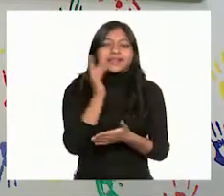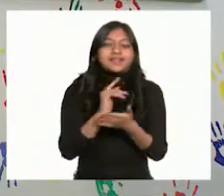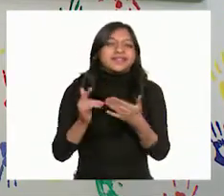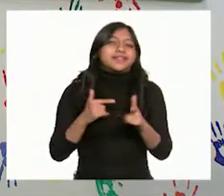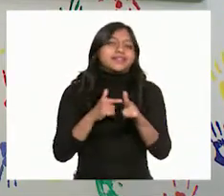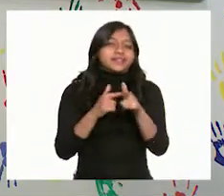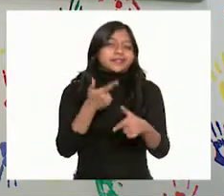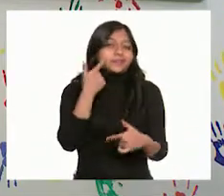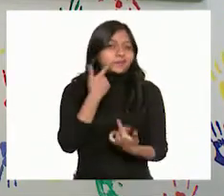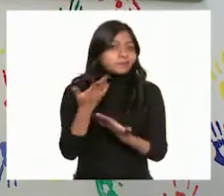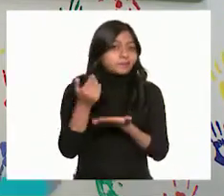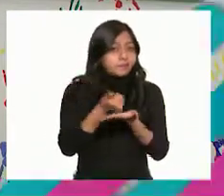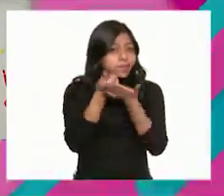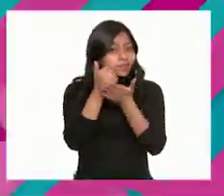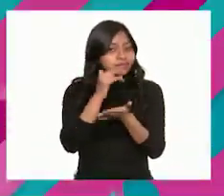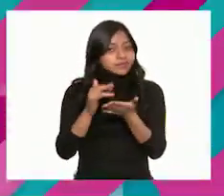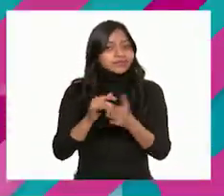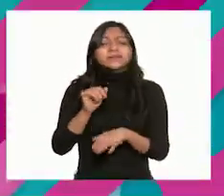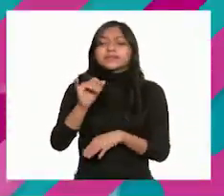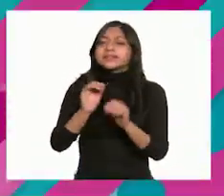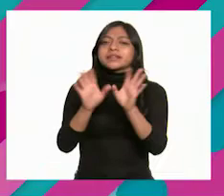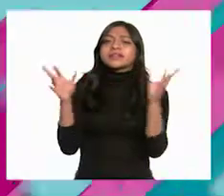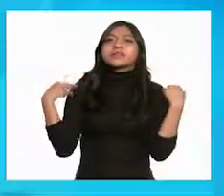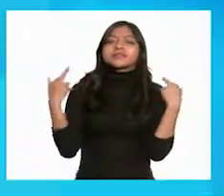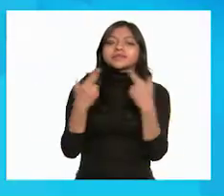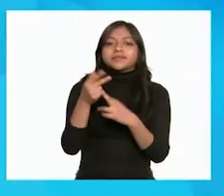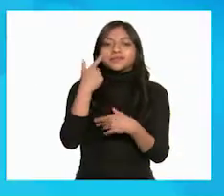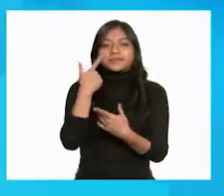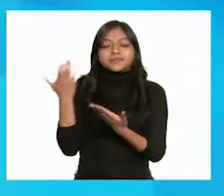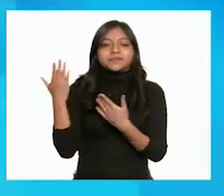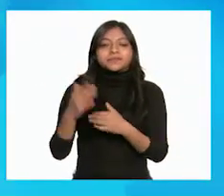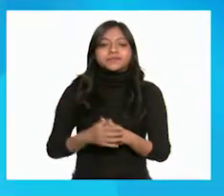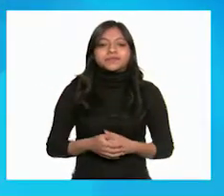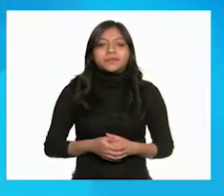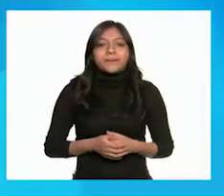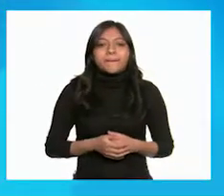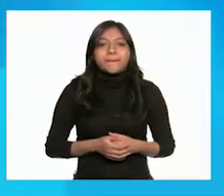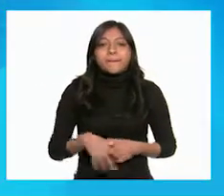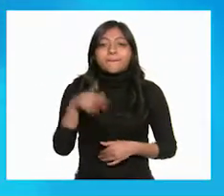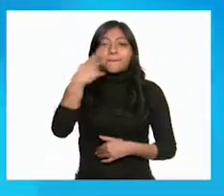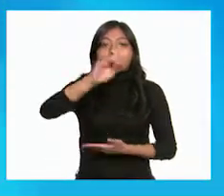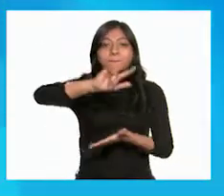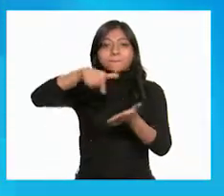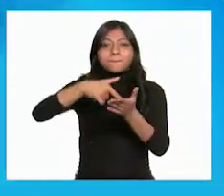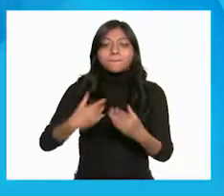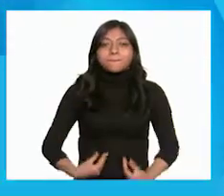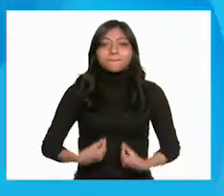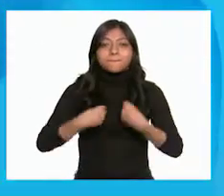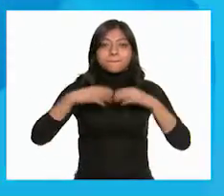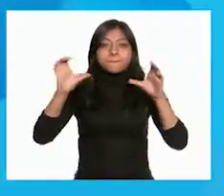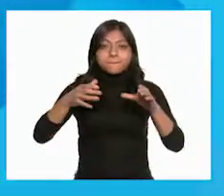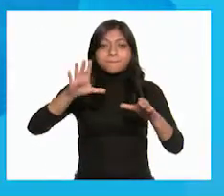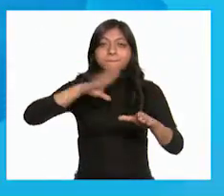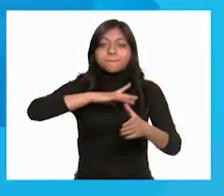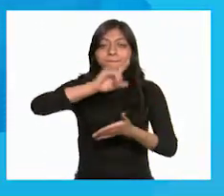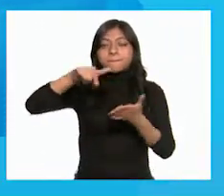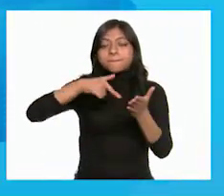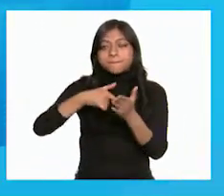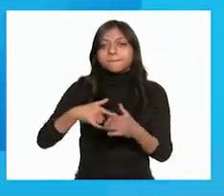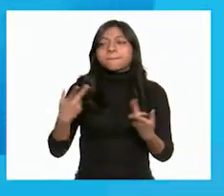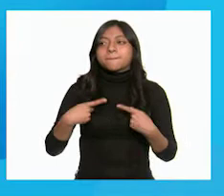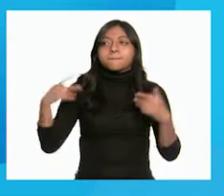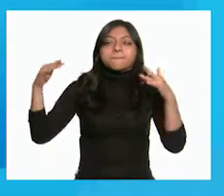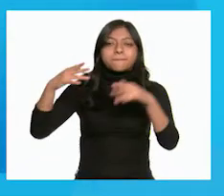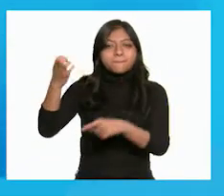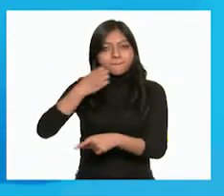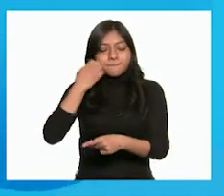¿Me ayudas a leer, Mariana? Claro que sí, maestra. A ver, dice, en tu comunidad hay espacios comunes como la escuela,